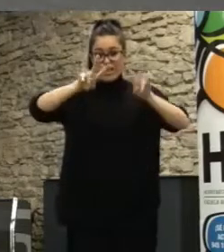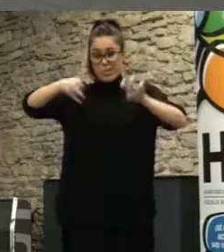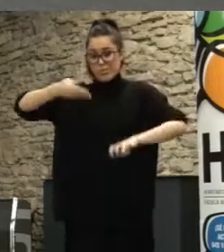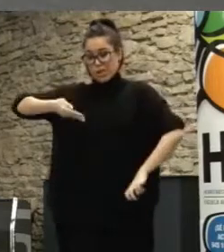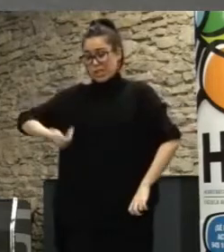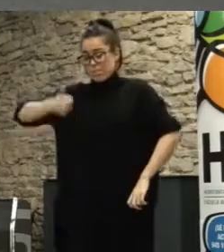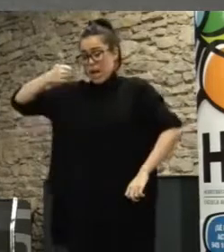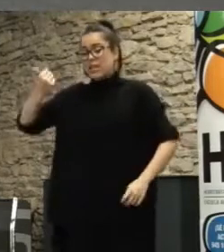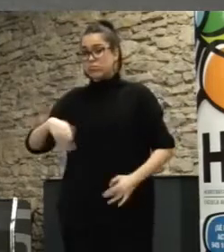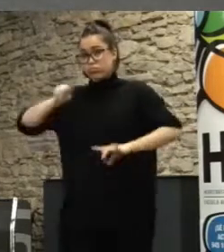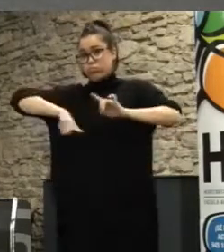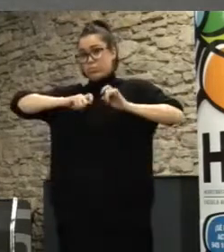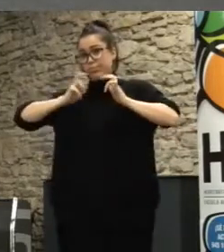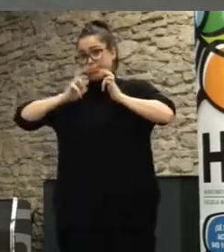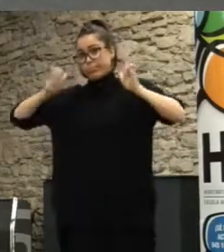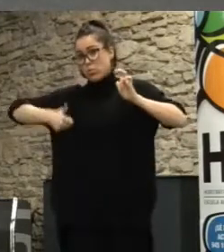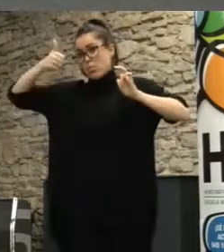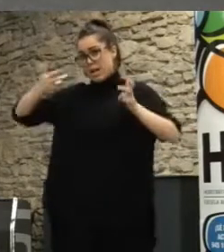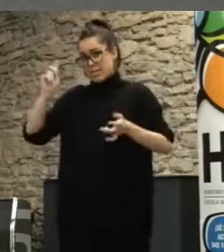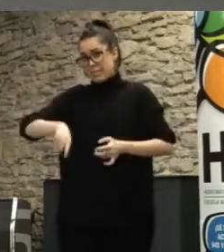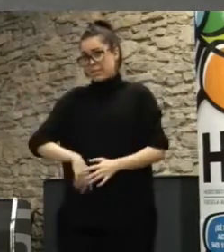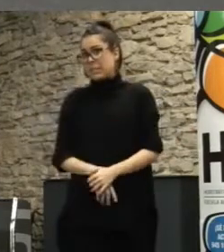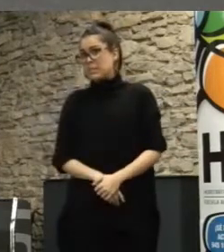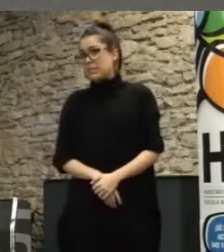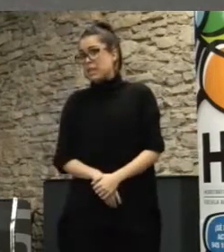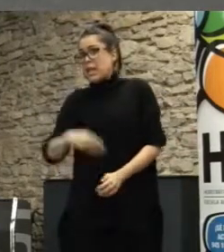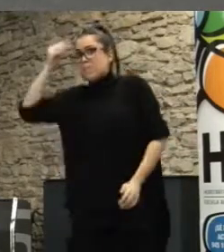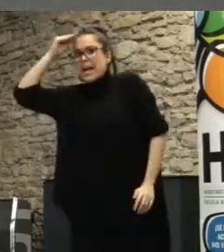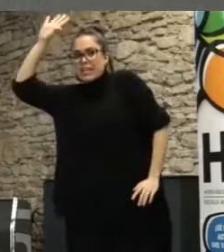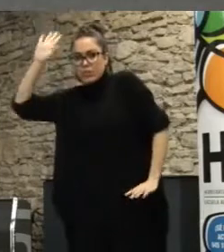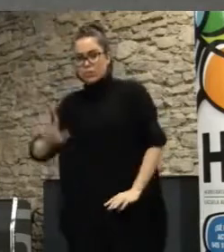me imagino que habrá más problemas todavía bueno